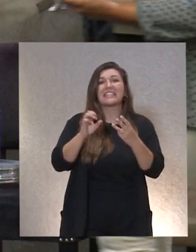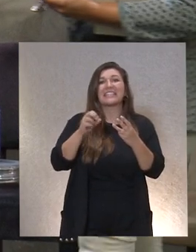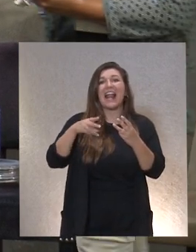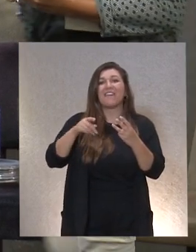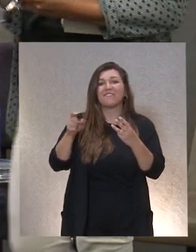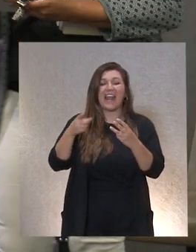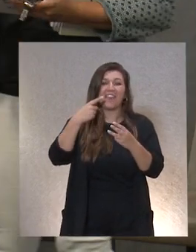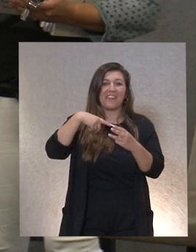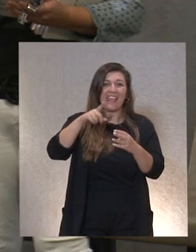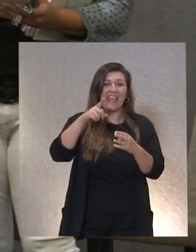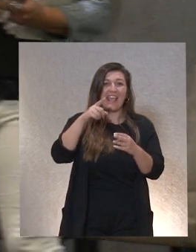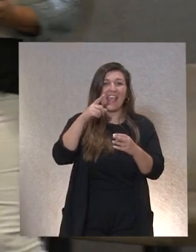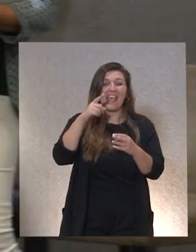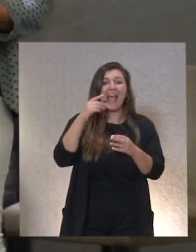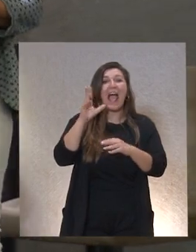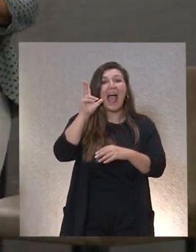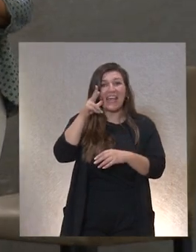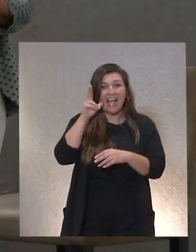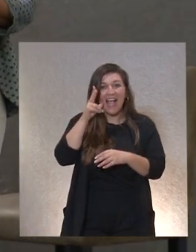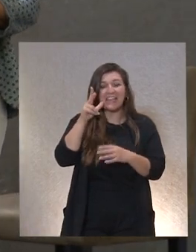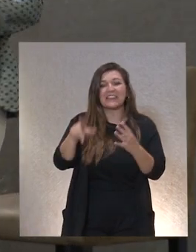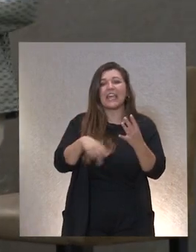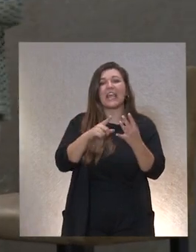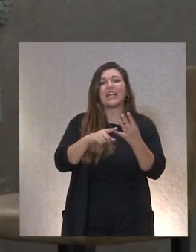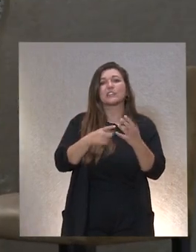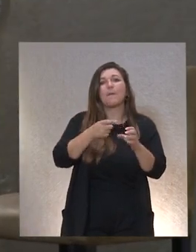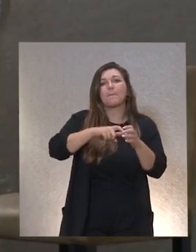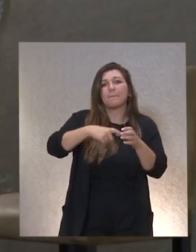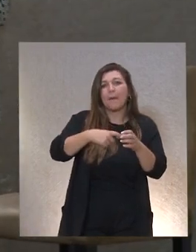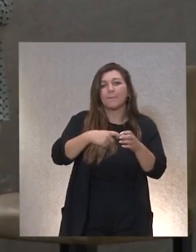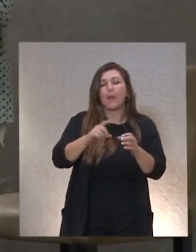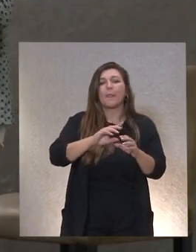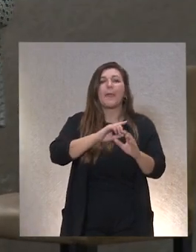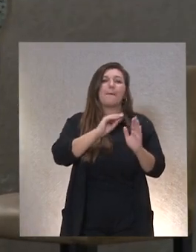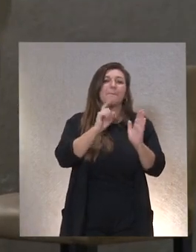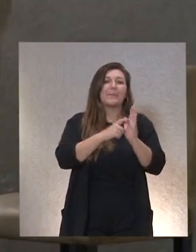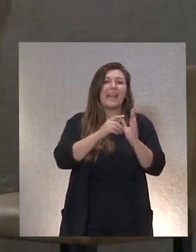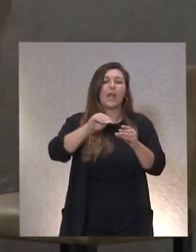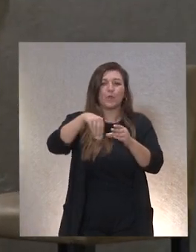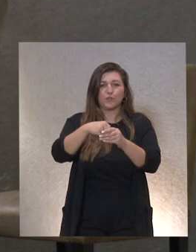Carmen Márquez, miembro del Comité de Ética, Plena Inclusión. Seguro que les vamos a recibir con la calidez